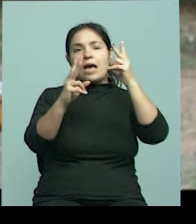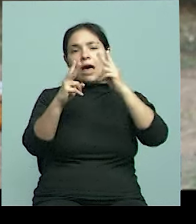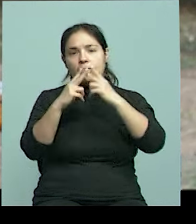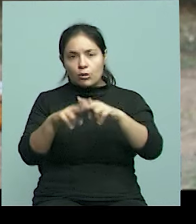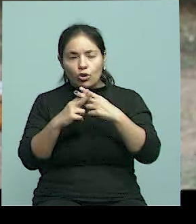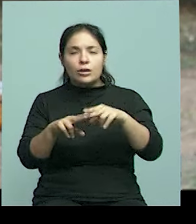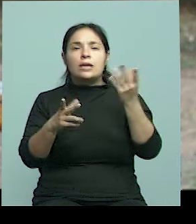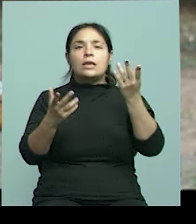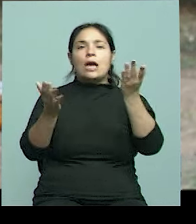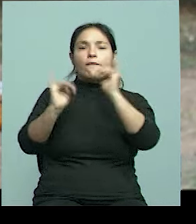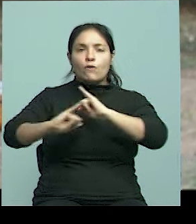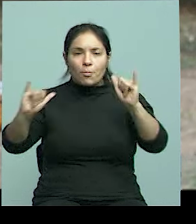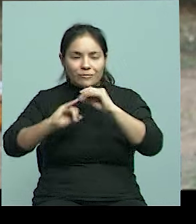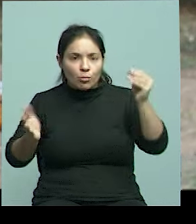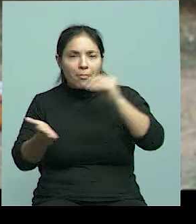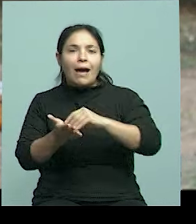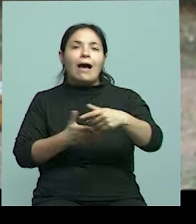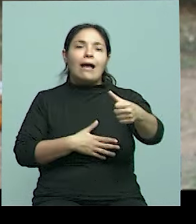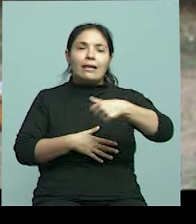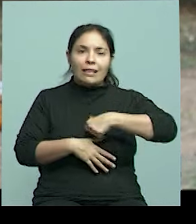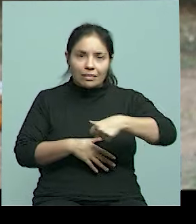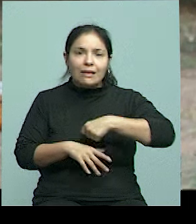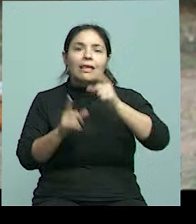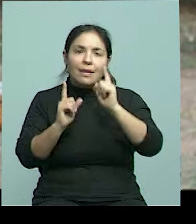con dar un dato más certero, con la identidad.